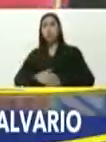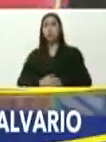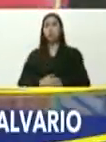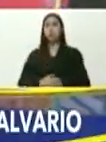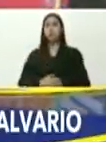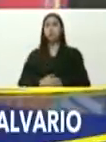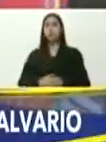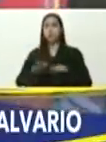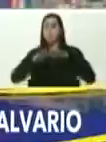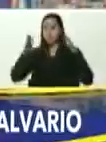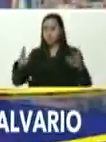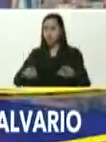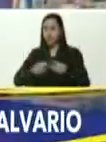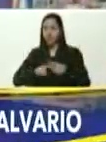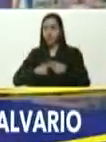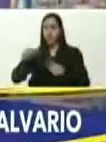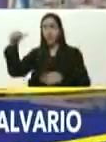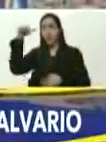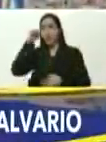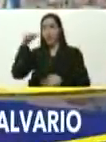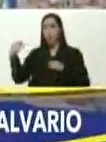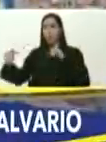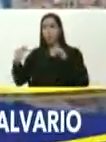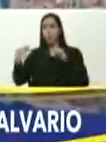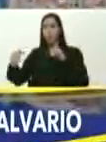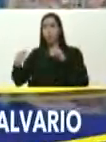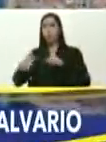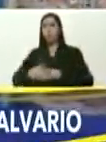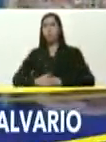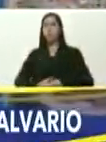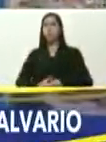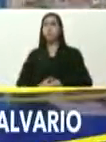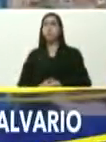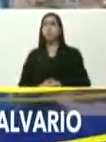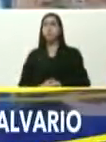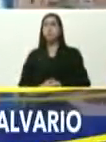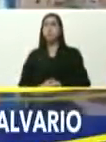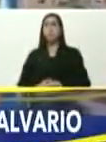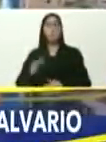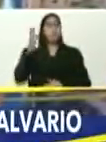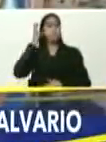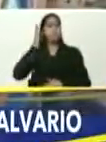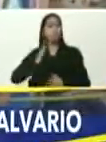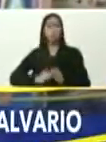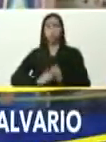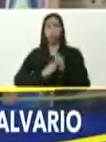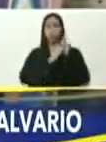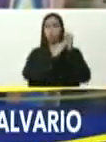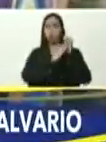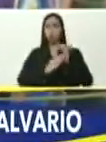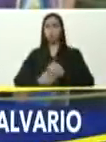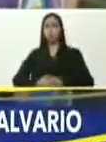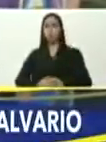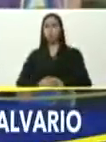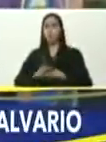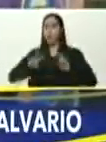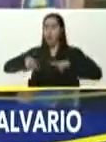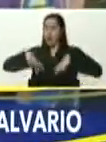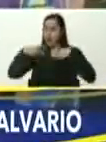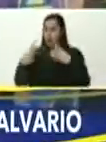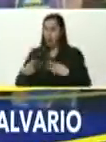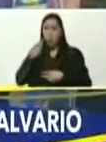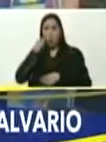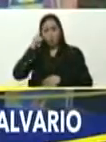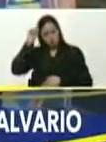mesas técnicas de agua, presidente, este, y puras mujeres a la vanguardia, mujeres y